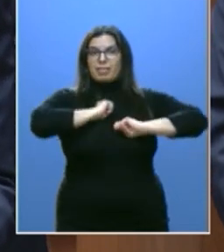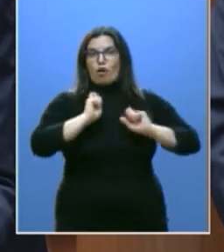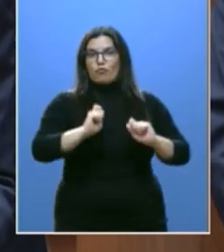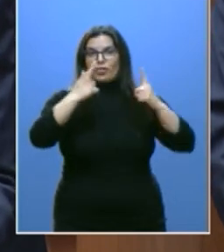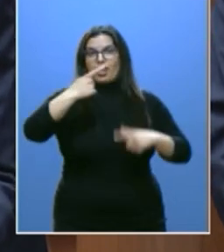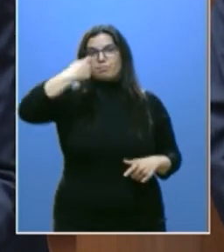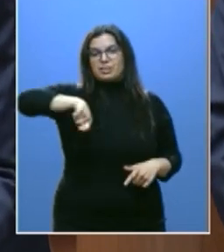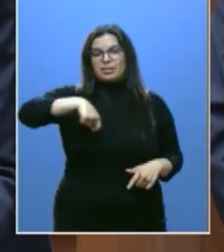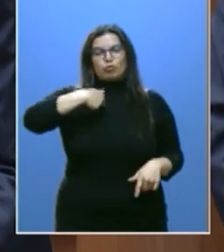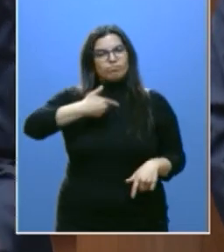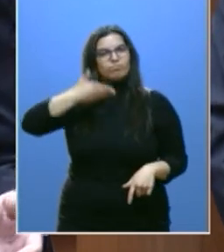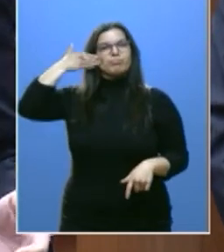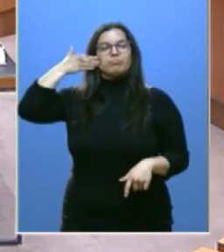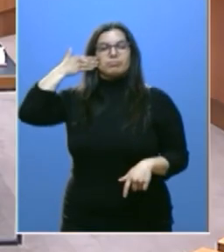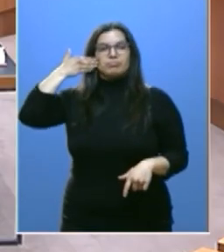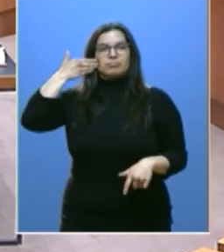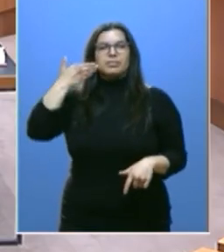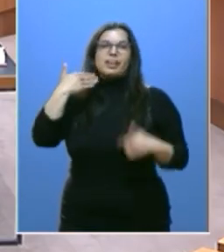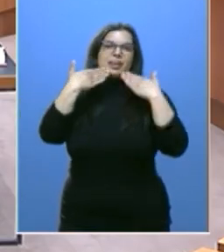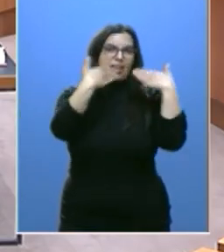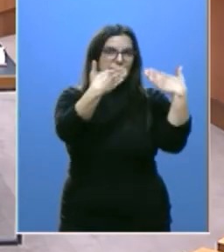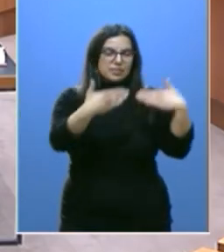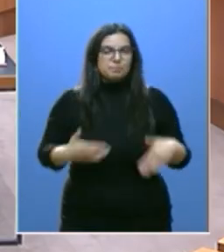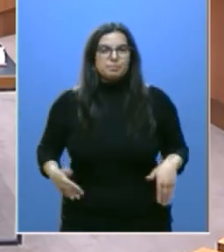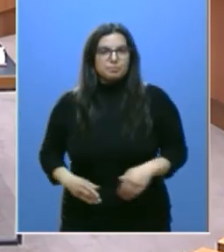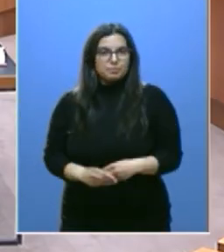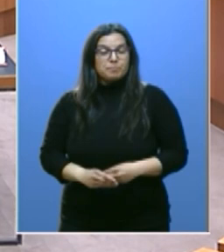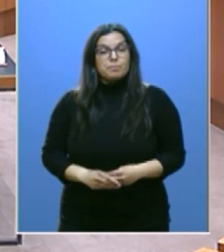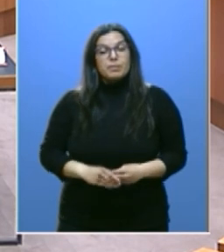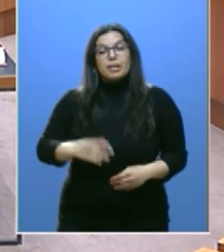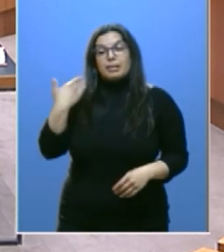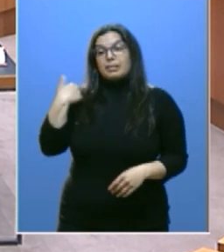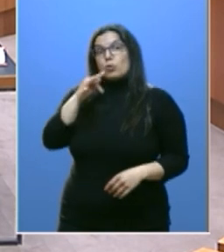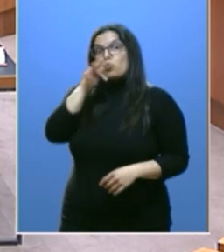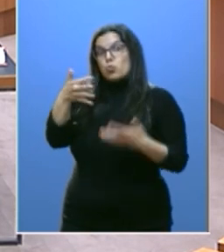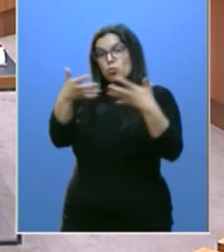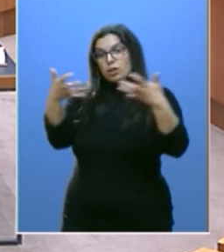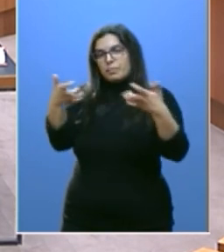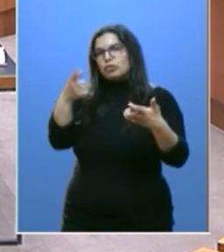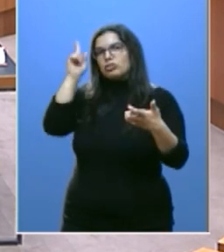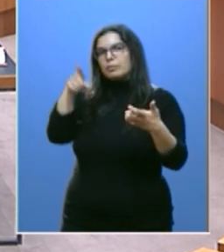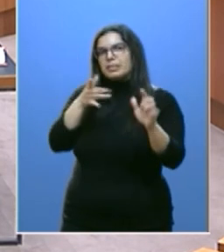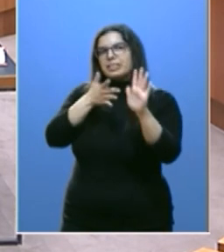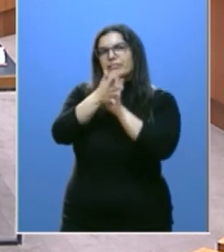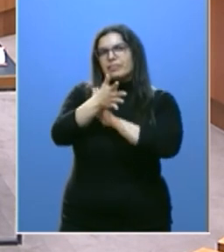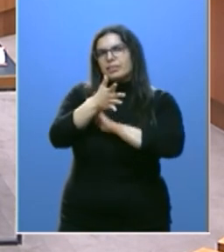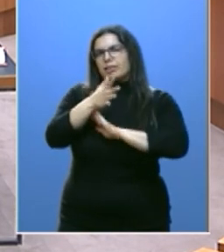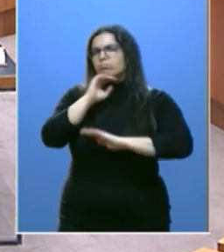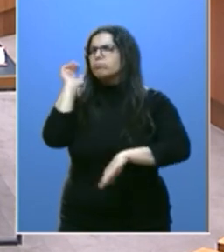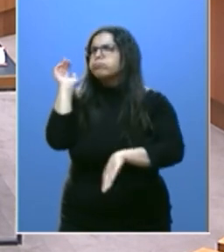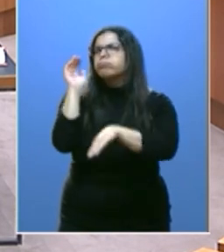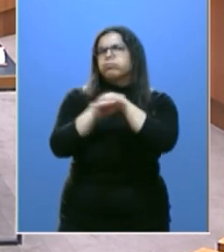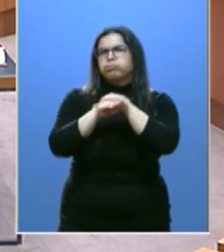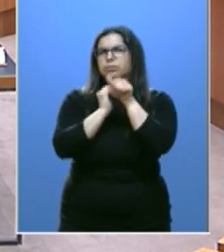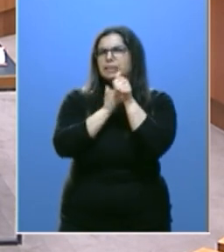ostento y que agradezco. Implica también un similar y completo acatamiento hacia la